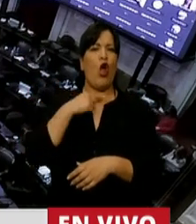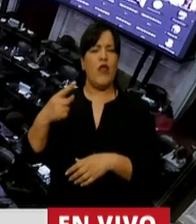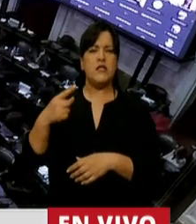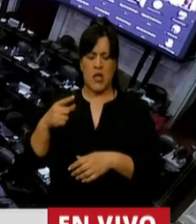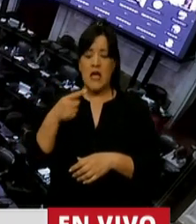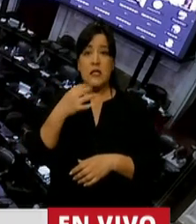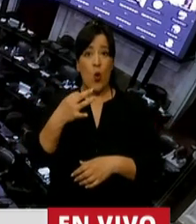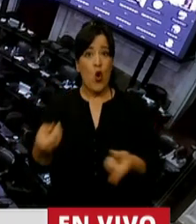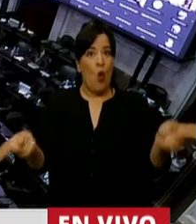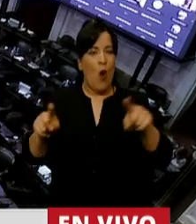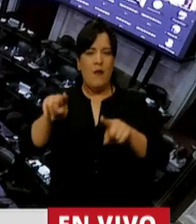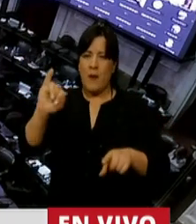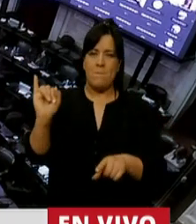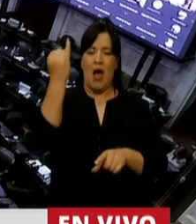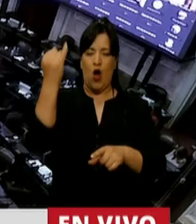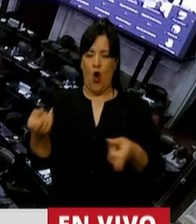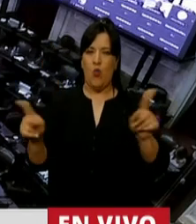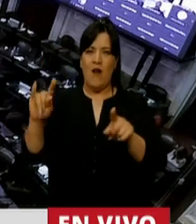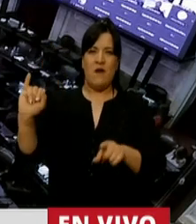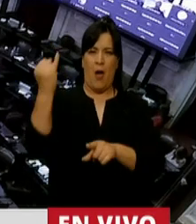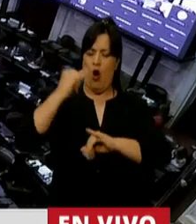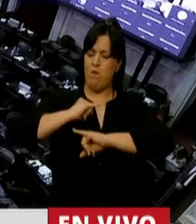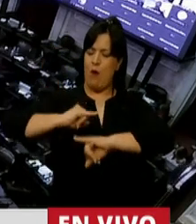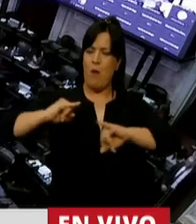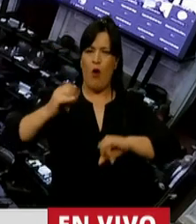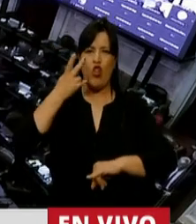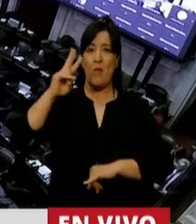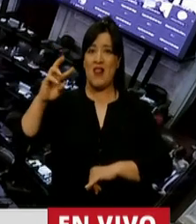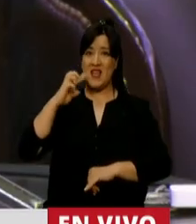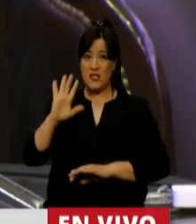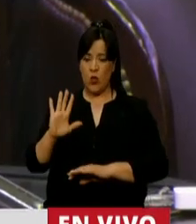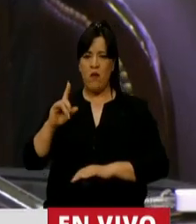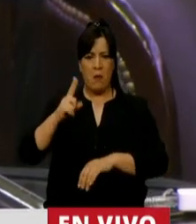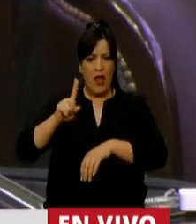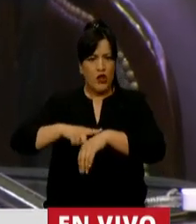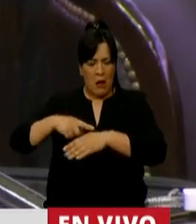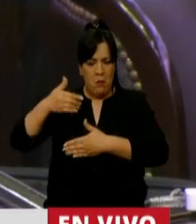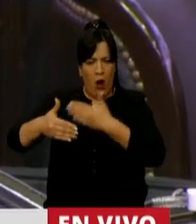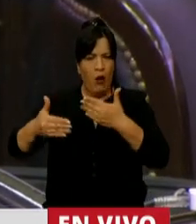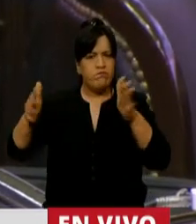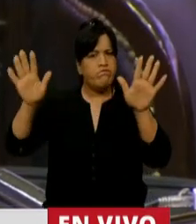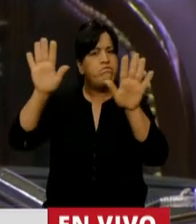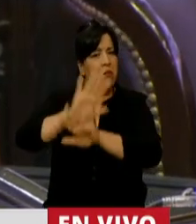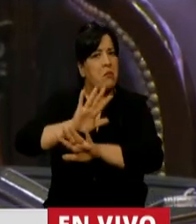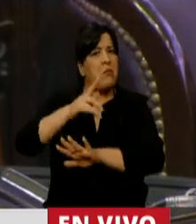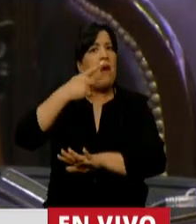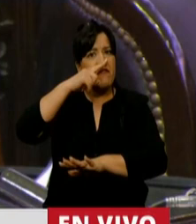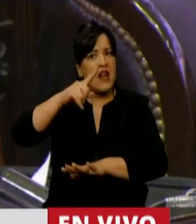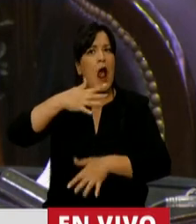mejores. Y la verdad, a la luz de los hechos, debo admitir que cumplieron.